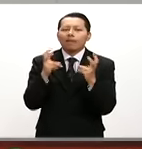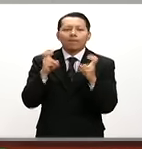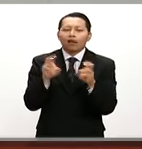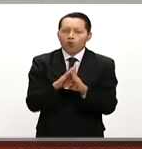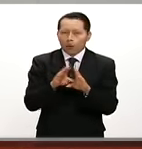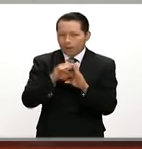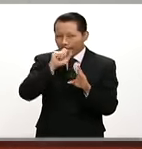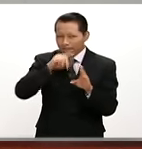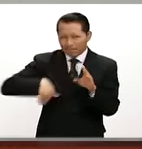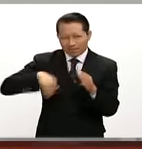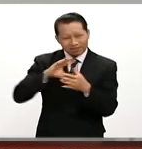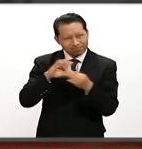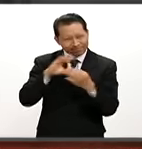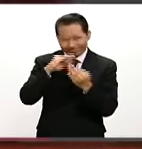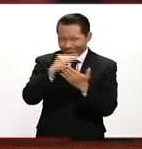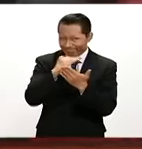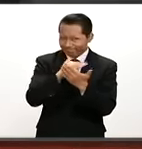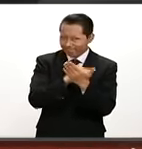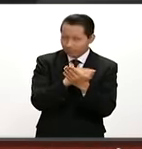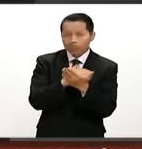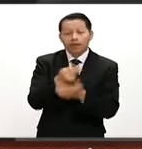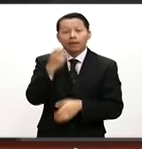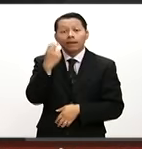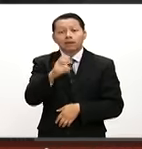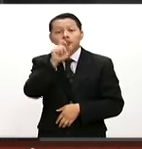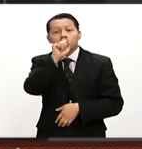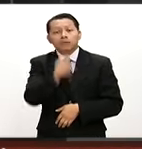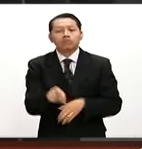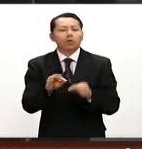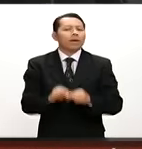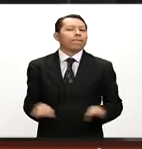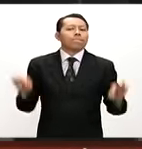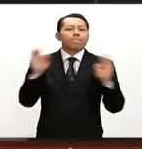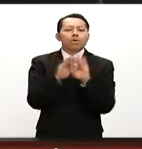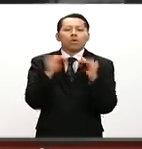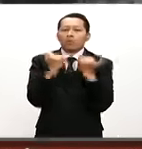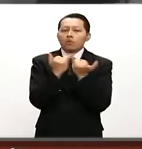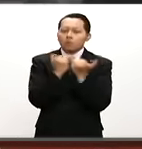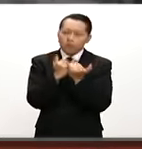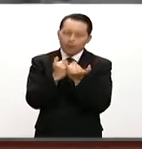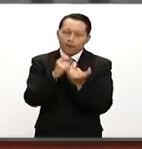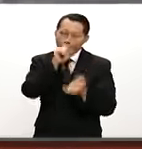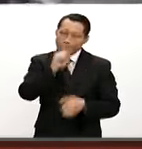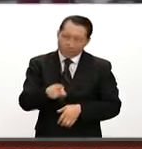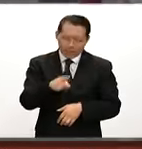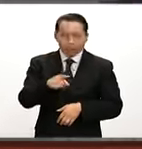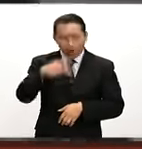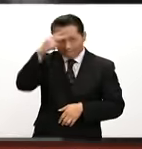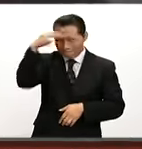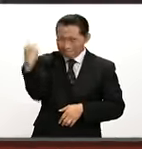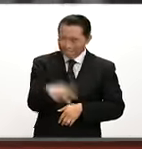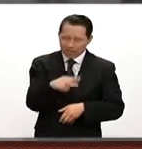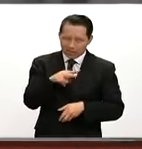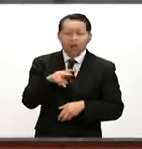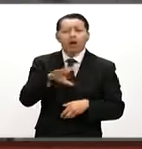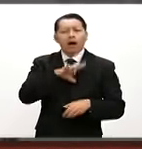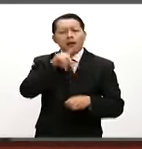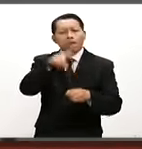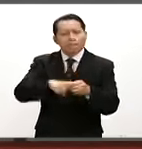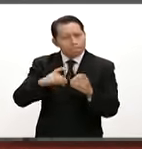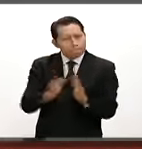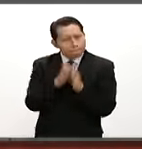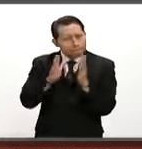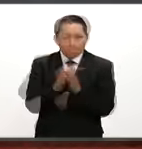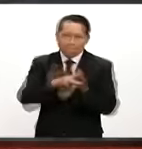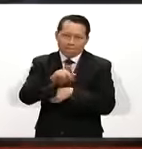acabo de citar. Por ello mismo es importante también la presencia de nuestro país y llevar a cabo un liderazgo